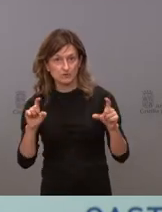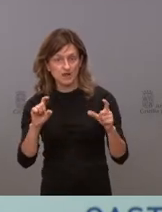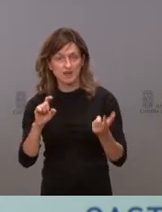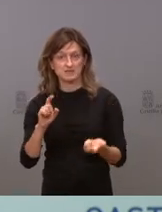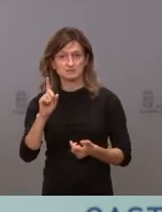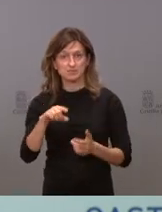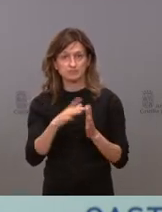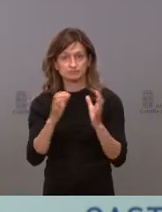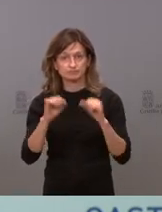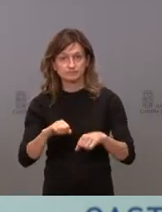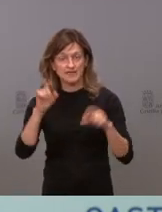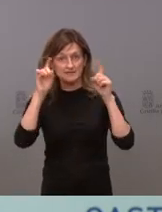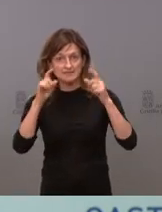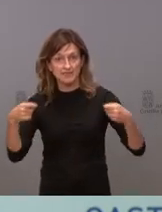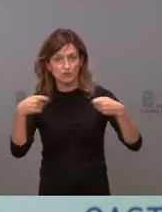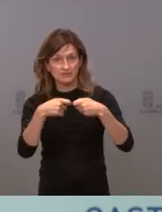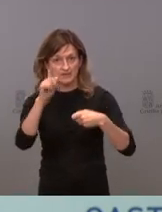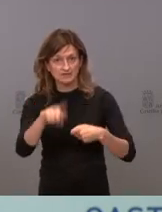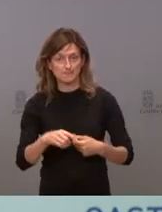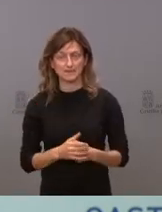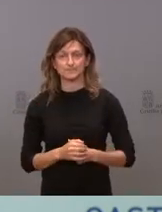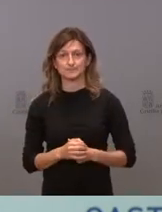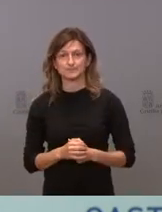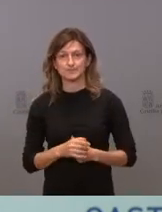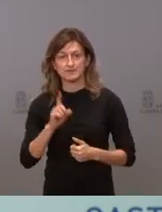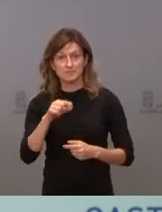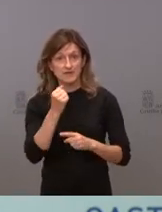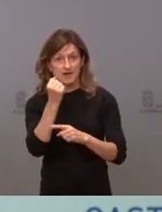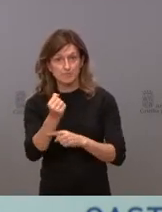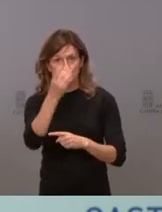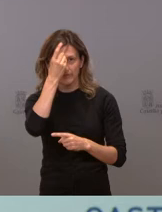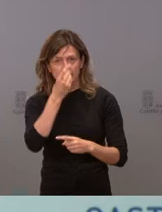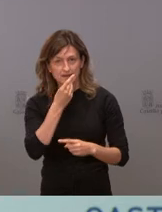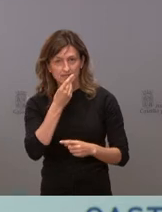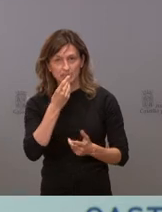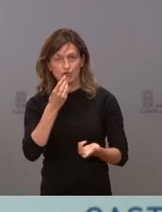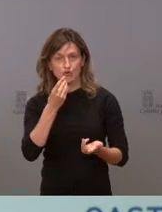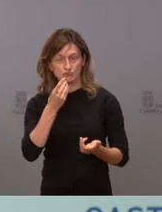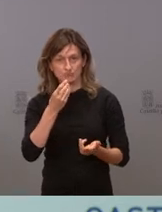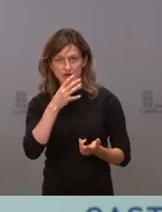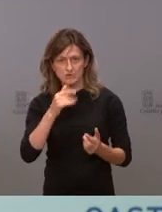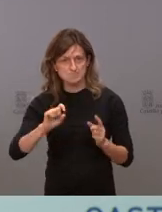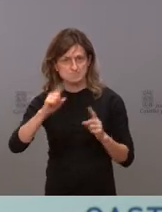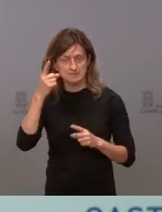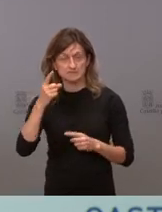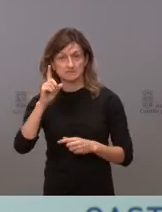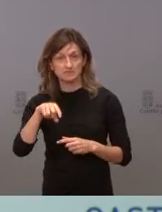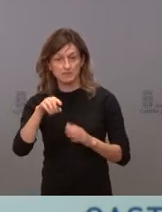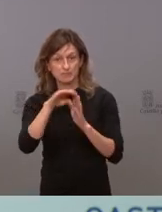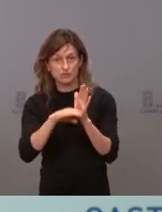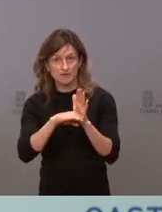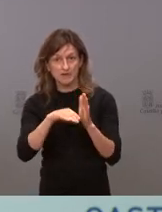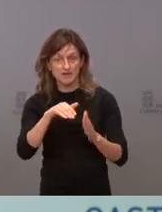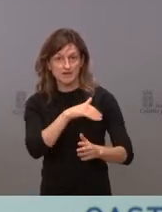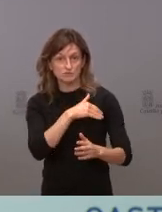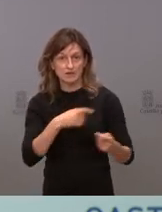también en la enseñanza concertada. Hemos reforzado nuestra digitalización más que nunca. La implantación del programa Escuelas